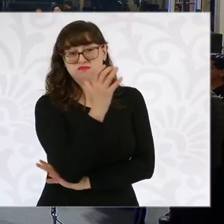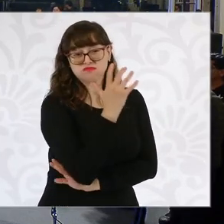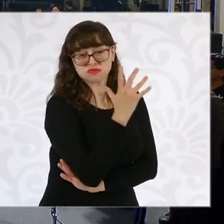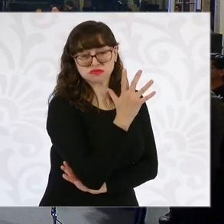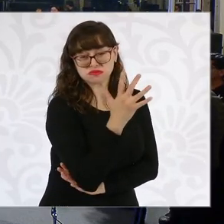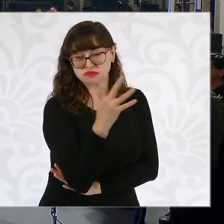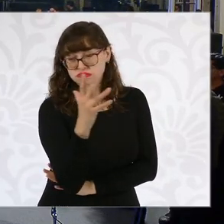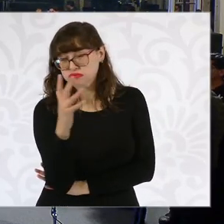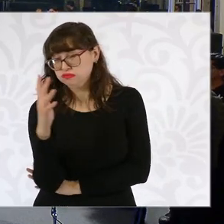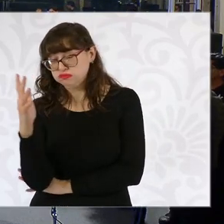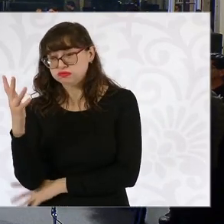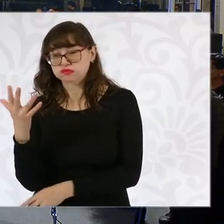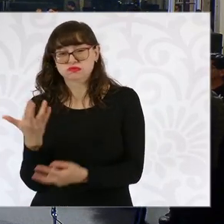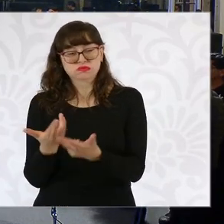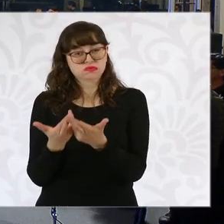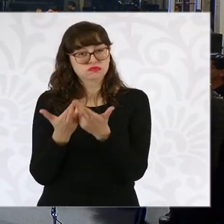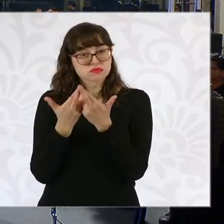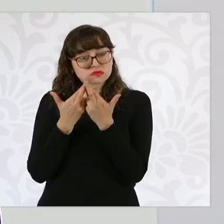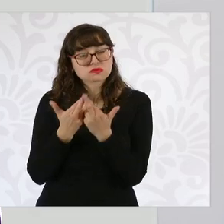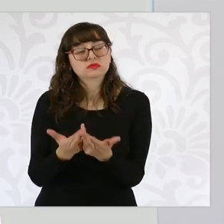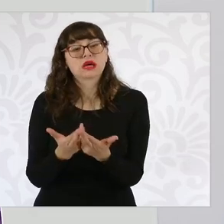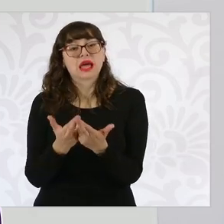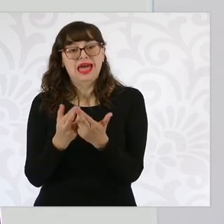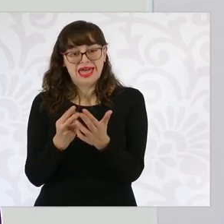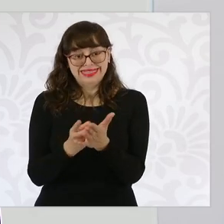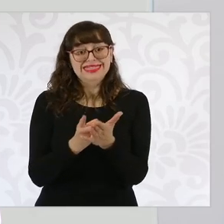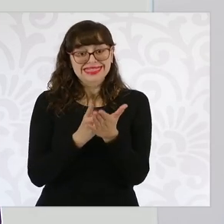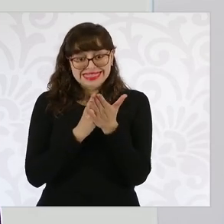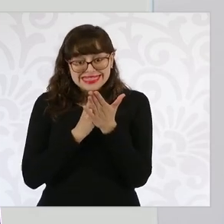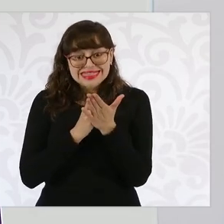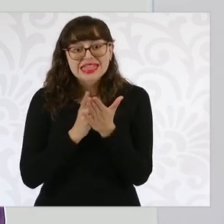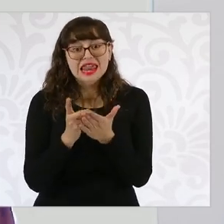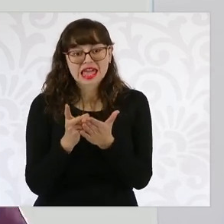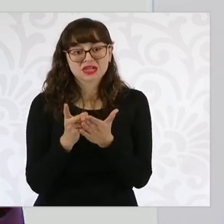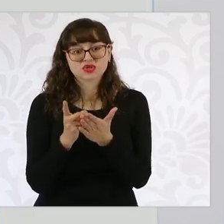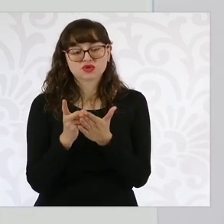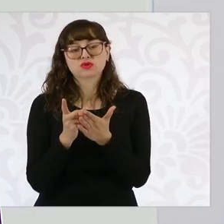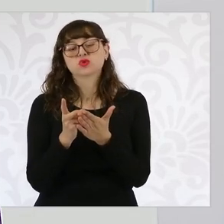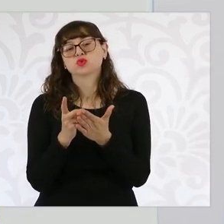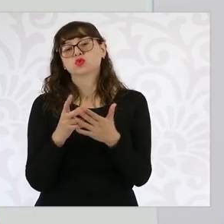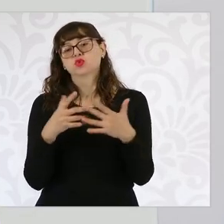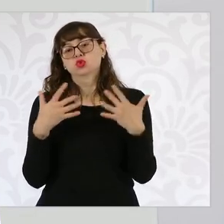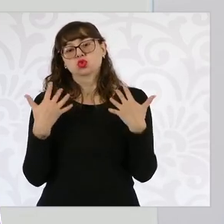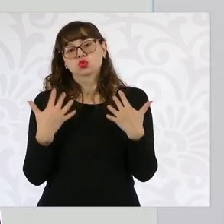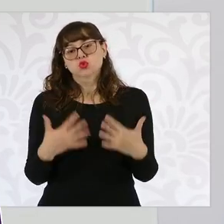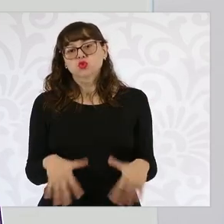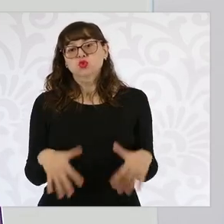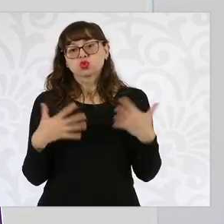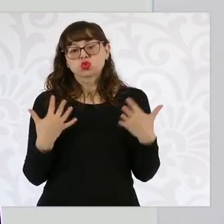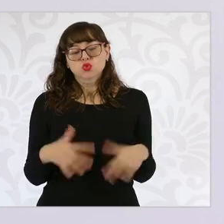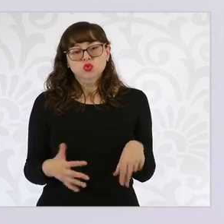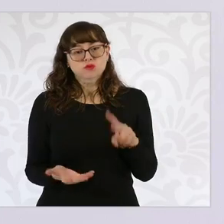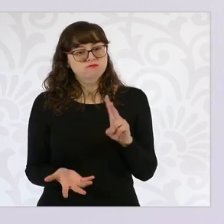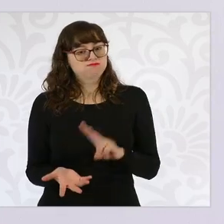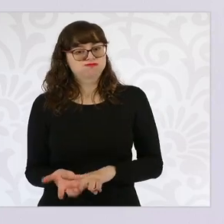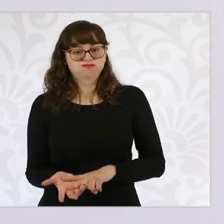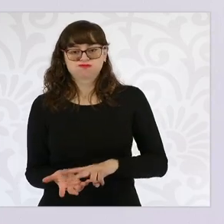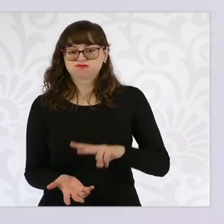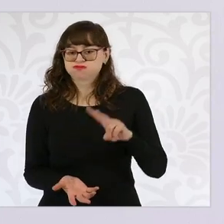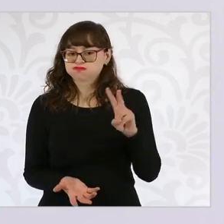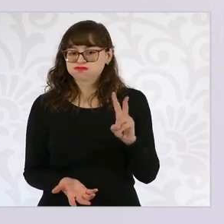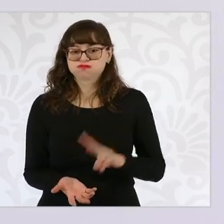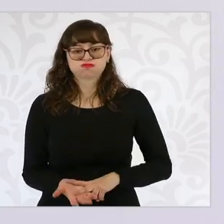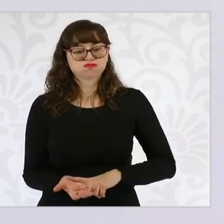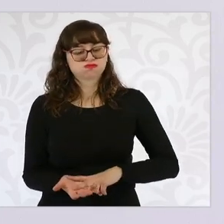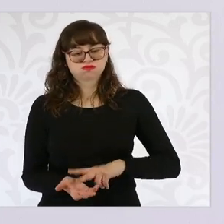bienestar, sea un derecho establecido en la Constitución, es un avance muy significativo que